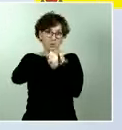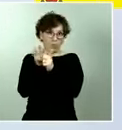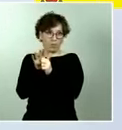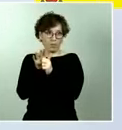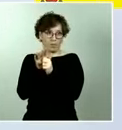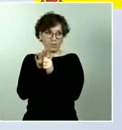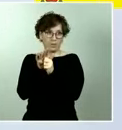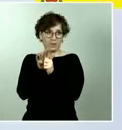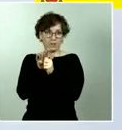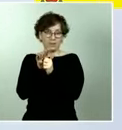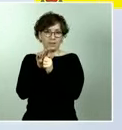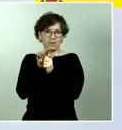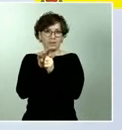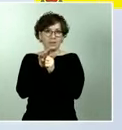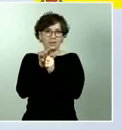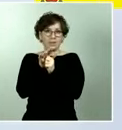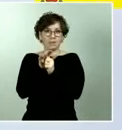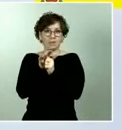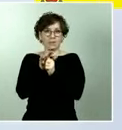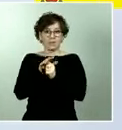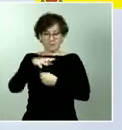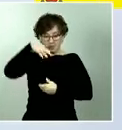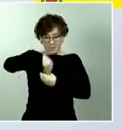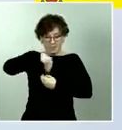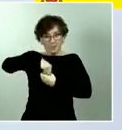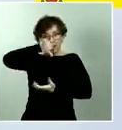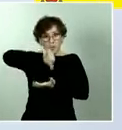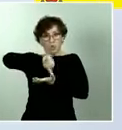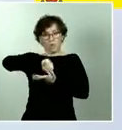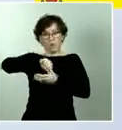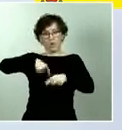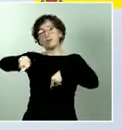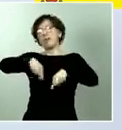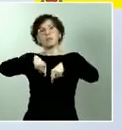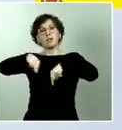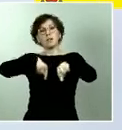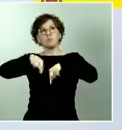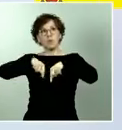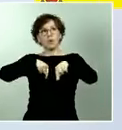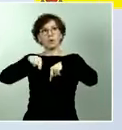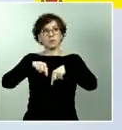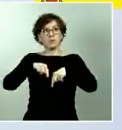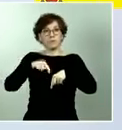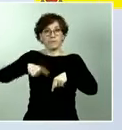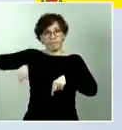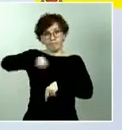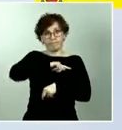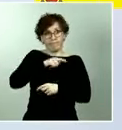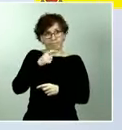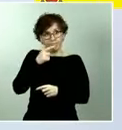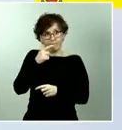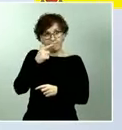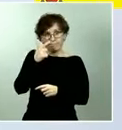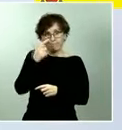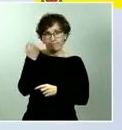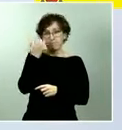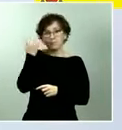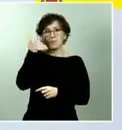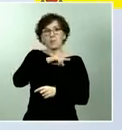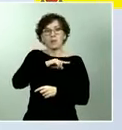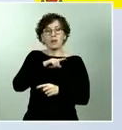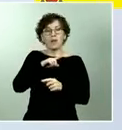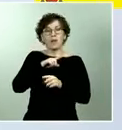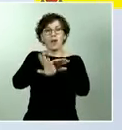fundamentalmente el urbano, será sometido a un importante nivel de estrés para facilitar desplazamientos con distancia